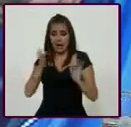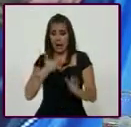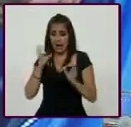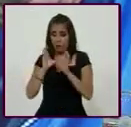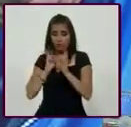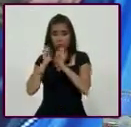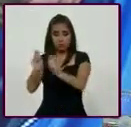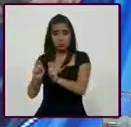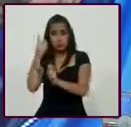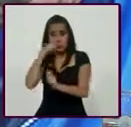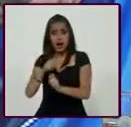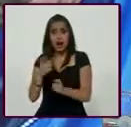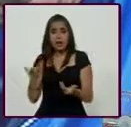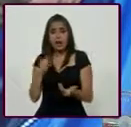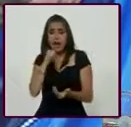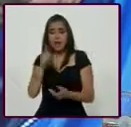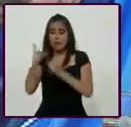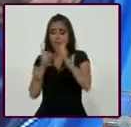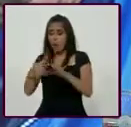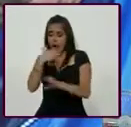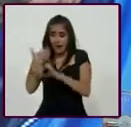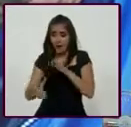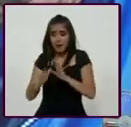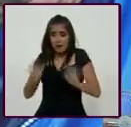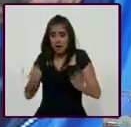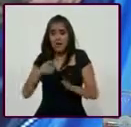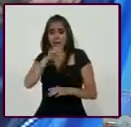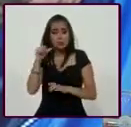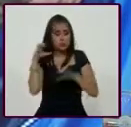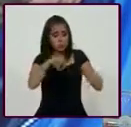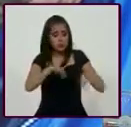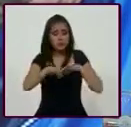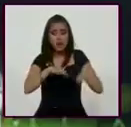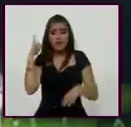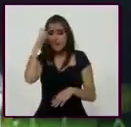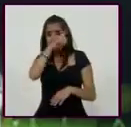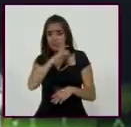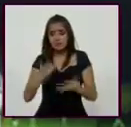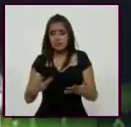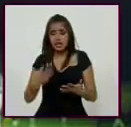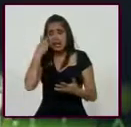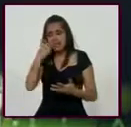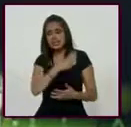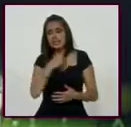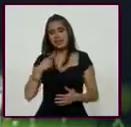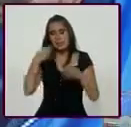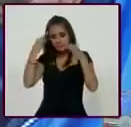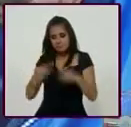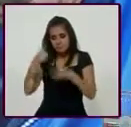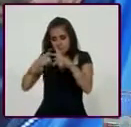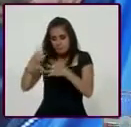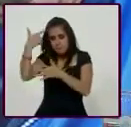a través de una bolsa de trabajo. Entonces, creo que hay muchos pendientes, pero dicen los que conocen de calidad, lo que no se puede medir no